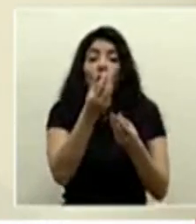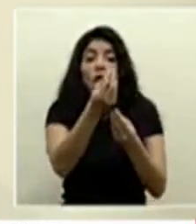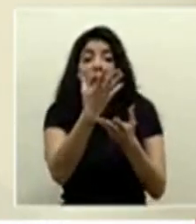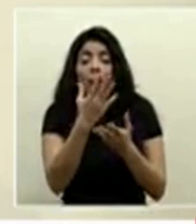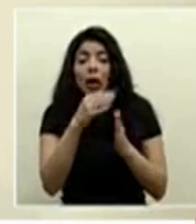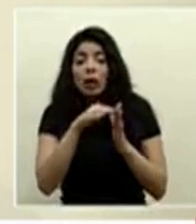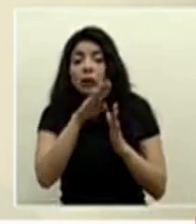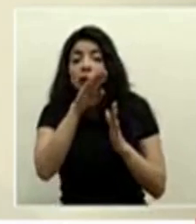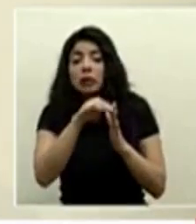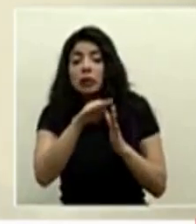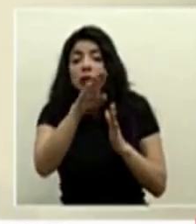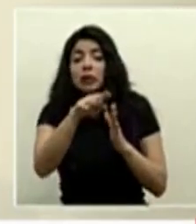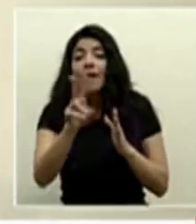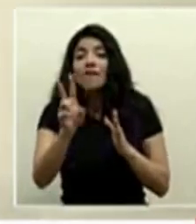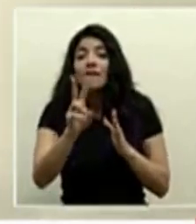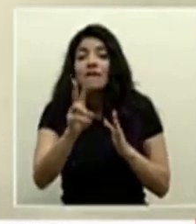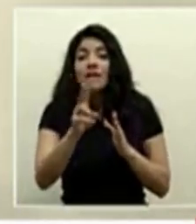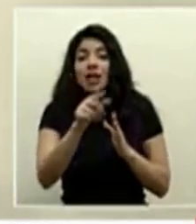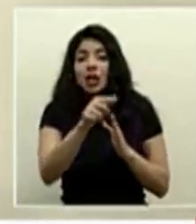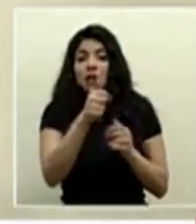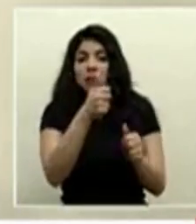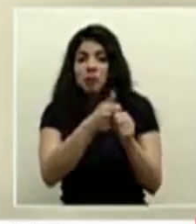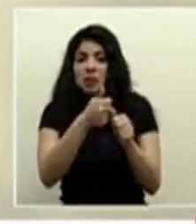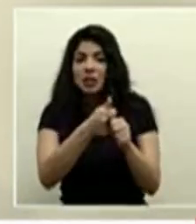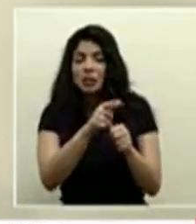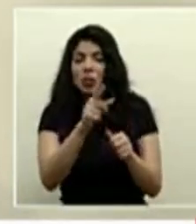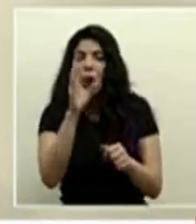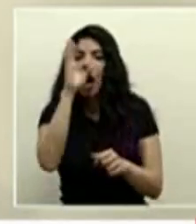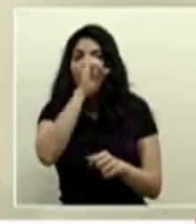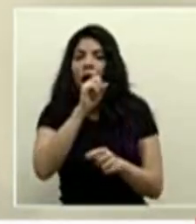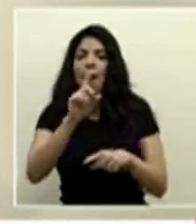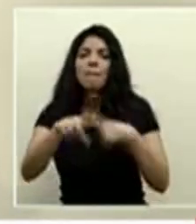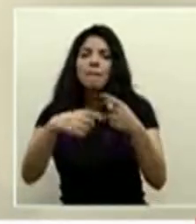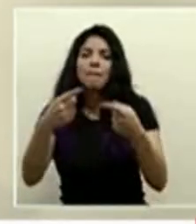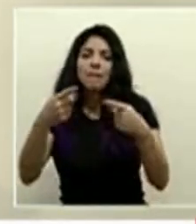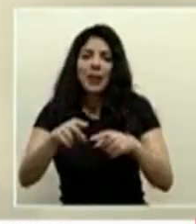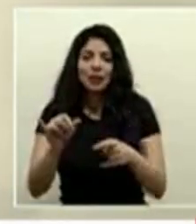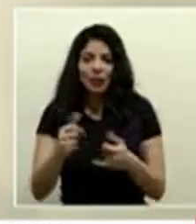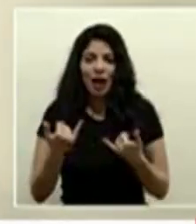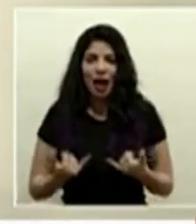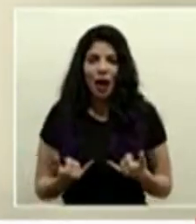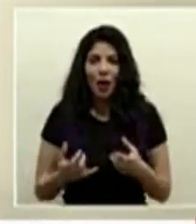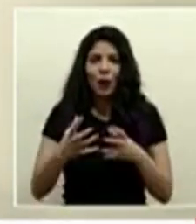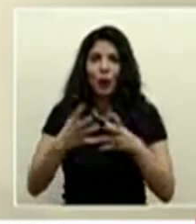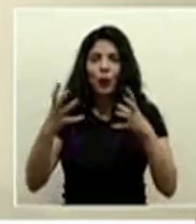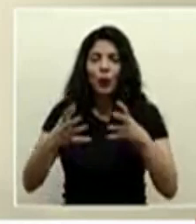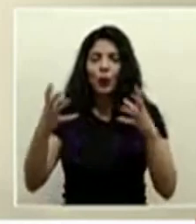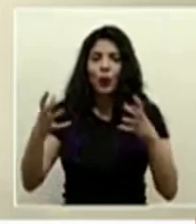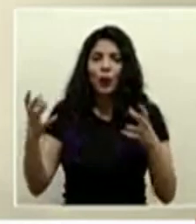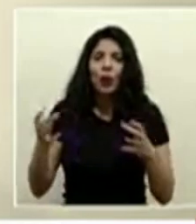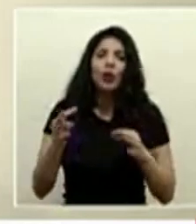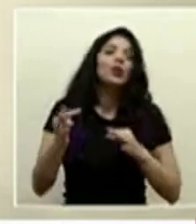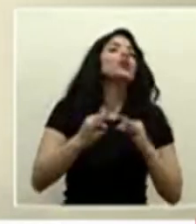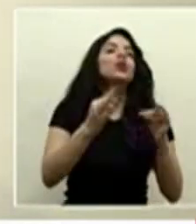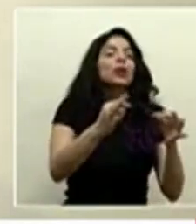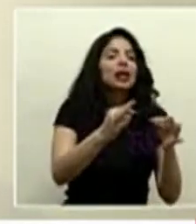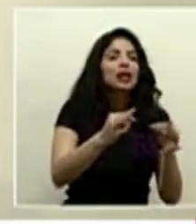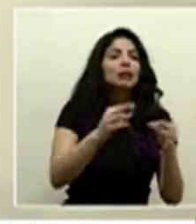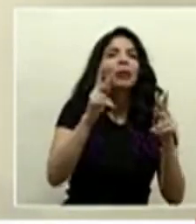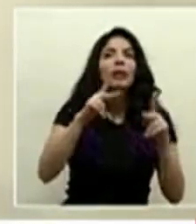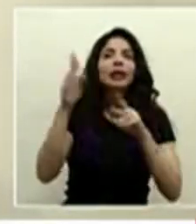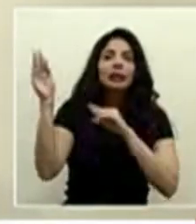comportamiento mismo del virus ya sabíamos justamente que esto iba a ocurrir o como lo que está ocurriendo en estos momentos que empezamos con turismo con gente